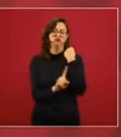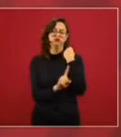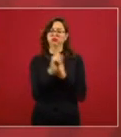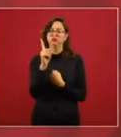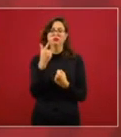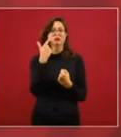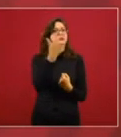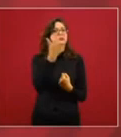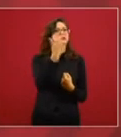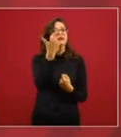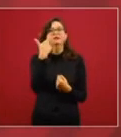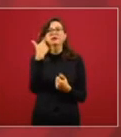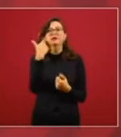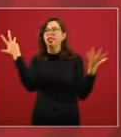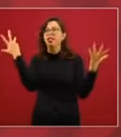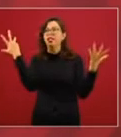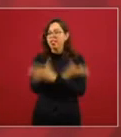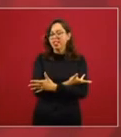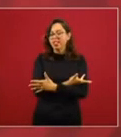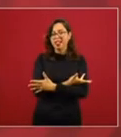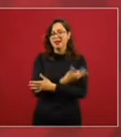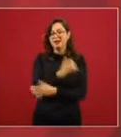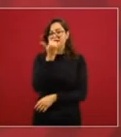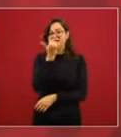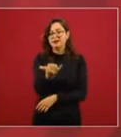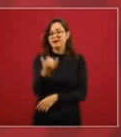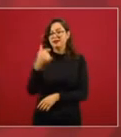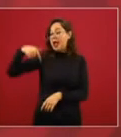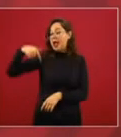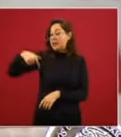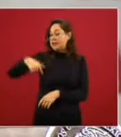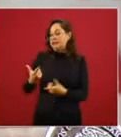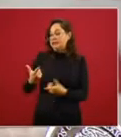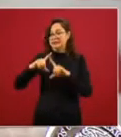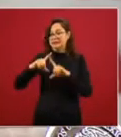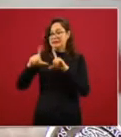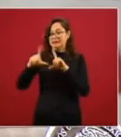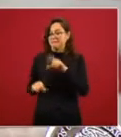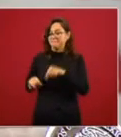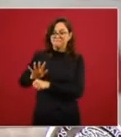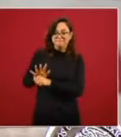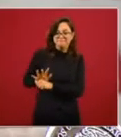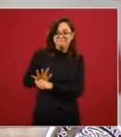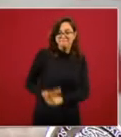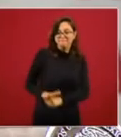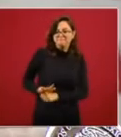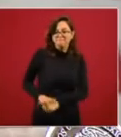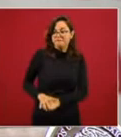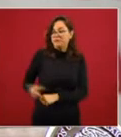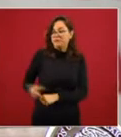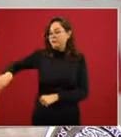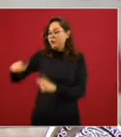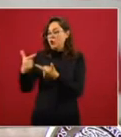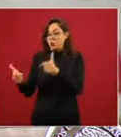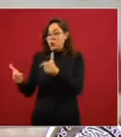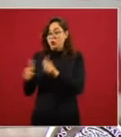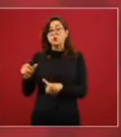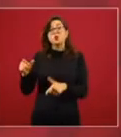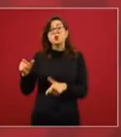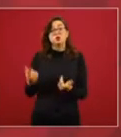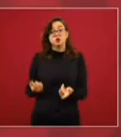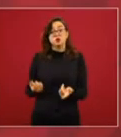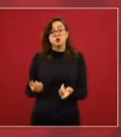bueno hasta de grupos progresistas de izquierda